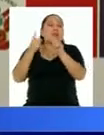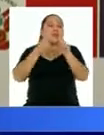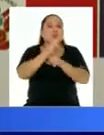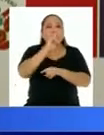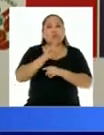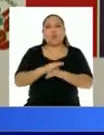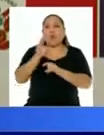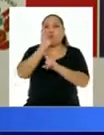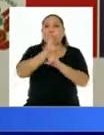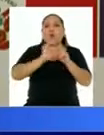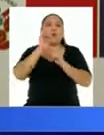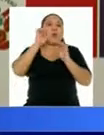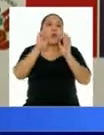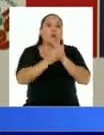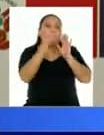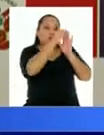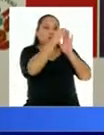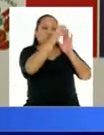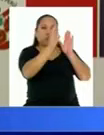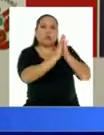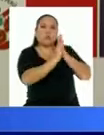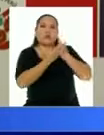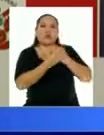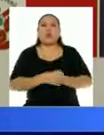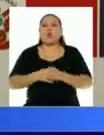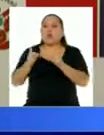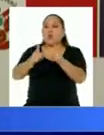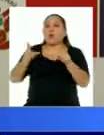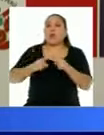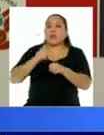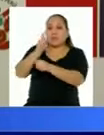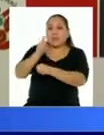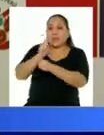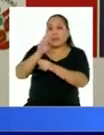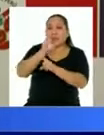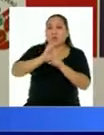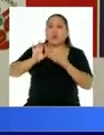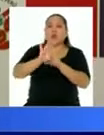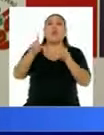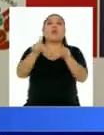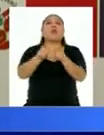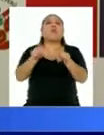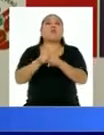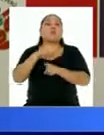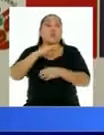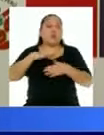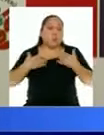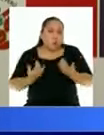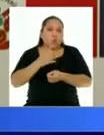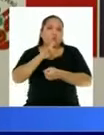como pueden ser bibliotecas, establecimientos de enseñanza de cultura que también pueden ser utilizados dentro del